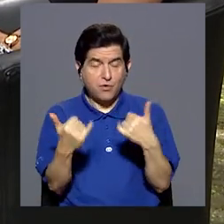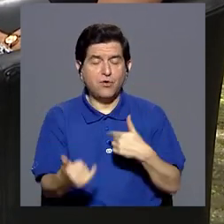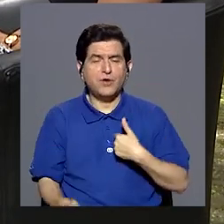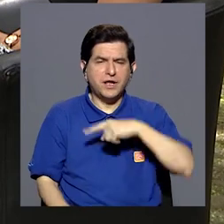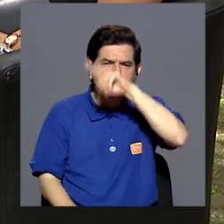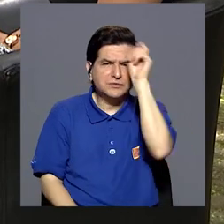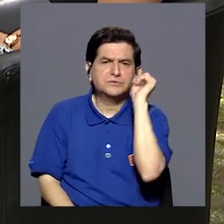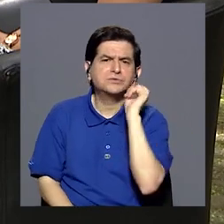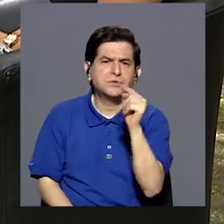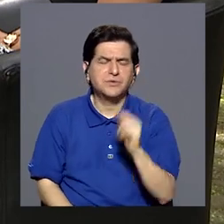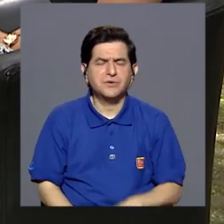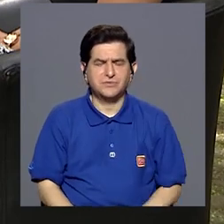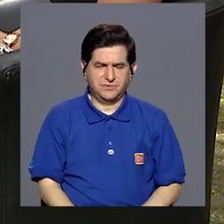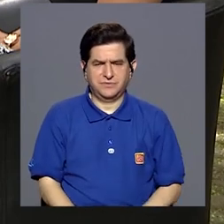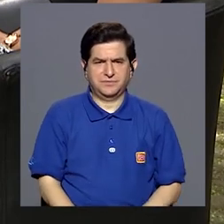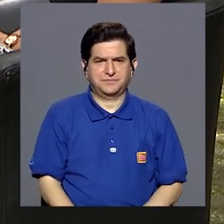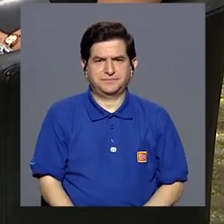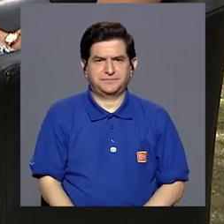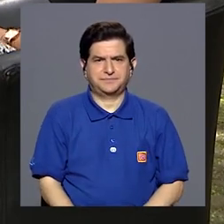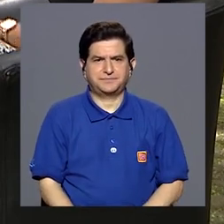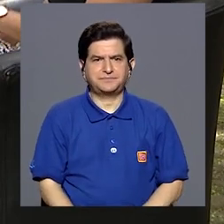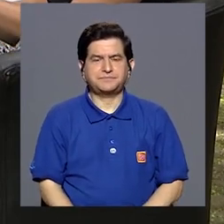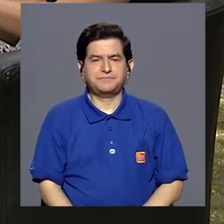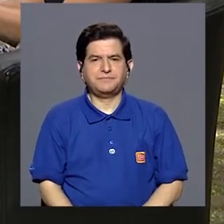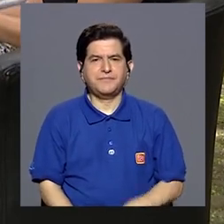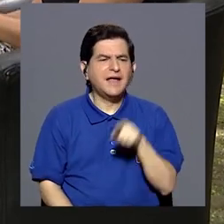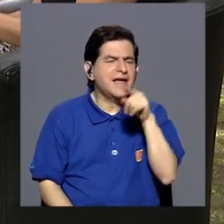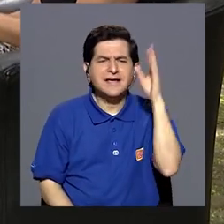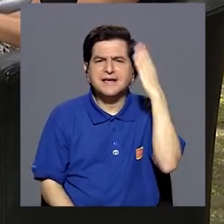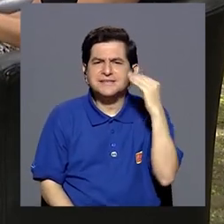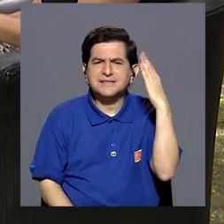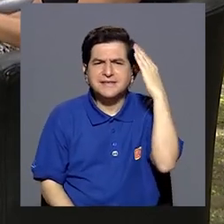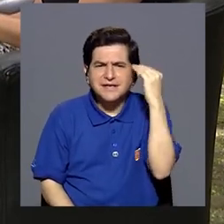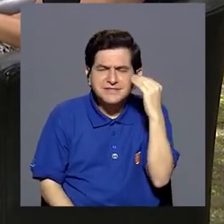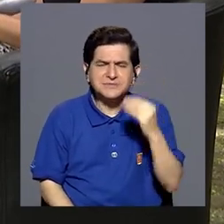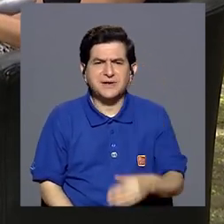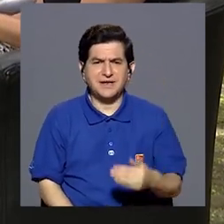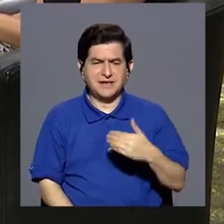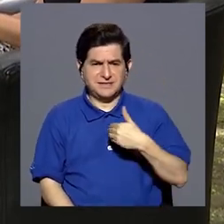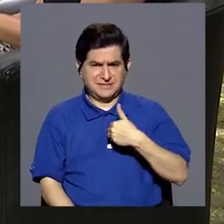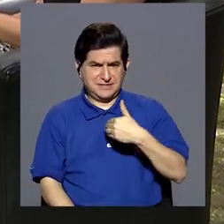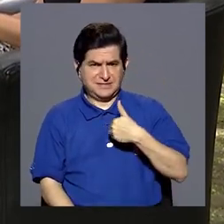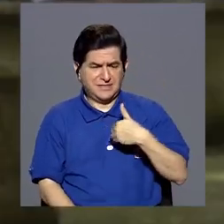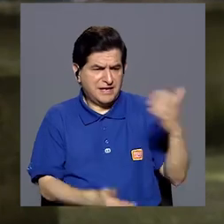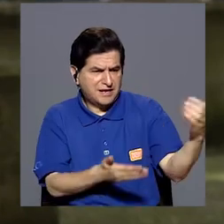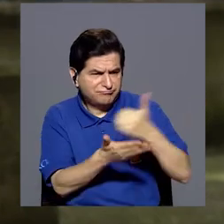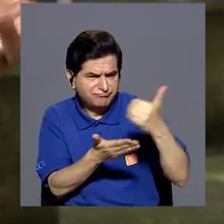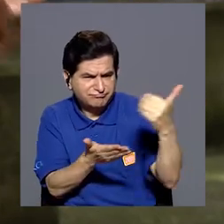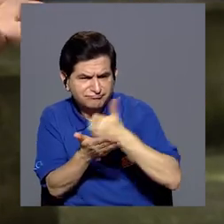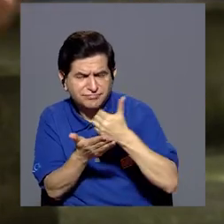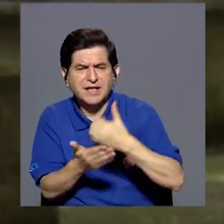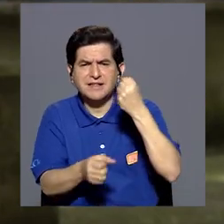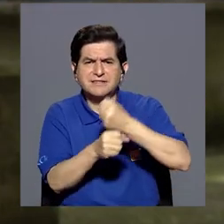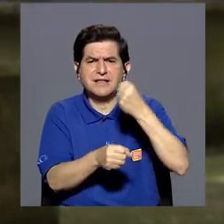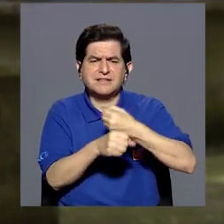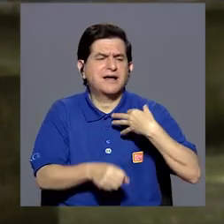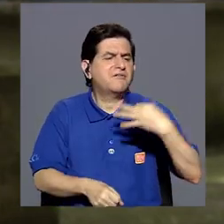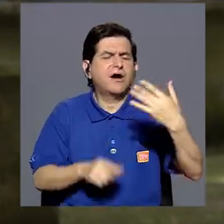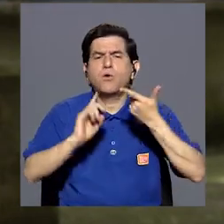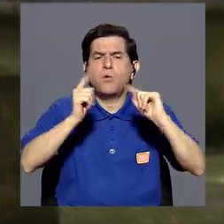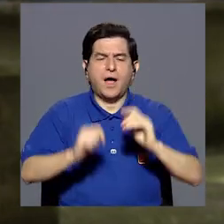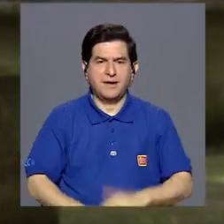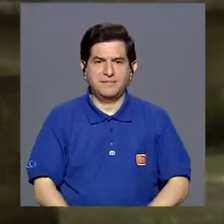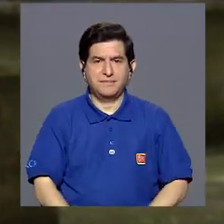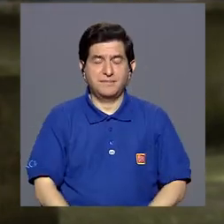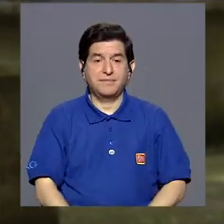preguntándole, doctora, ¿cuáles son esas experiencias que les ha tocado recopilar de este trabajo cotidiano?